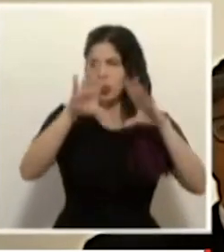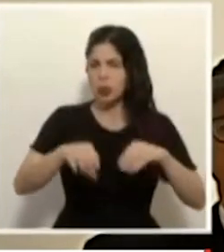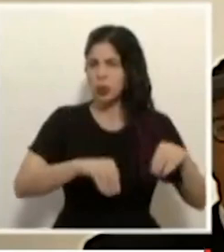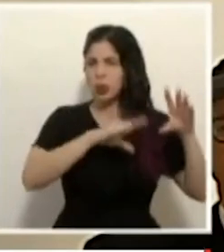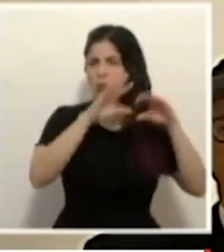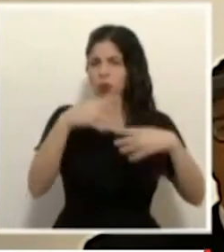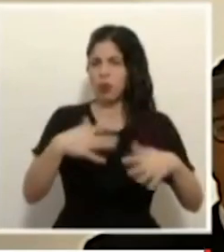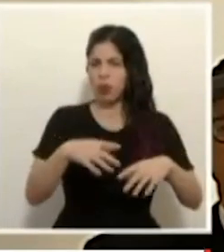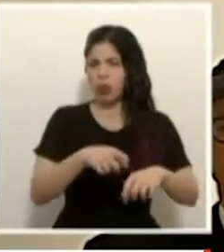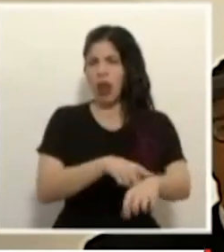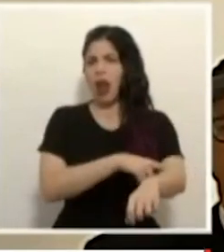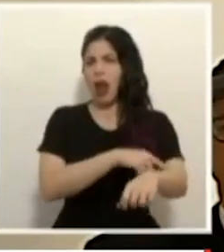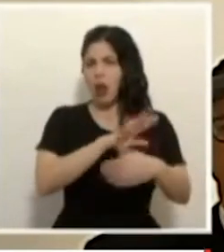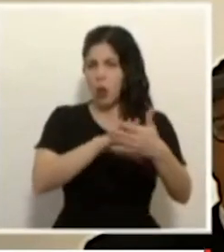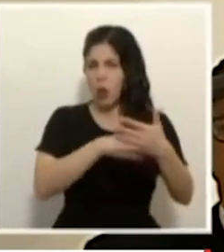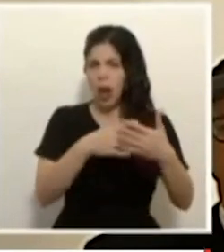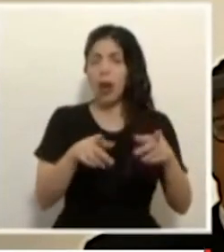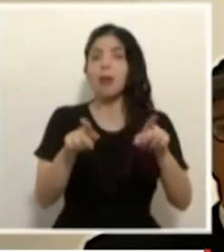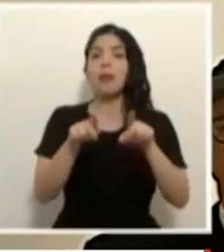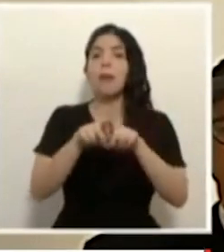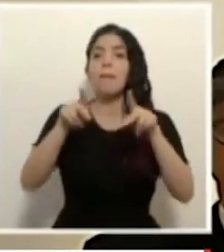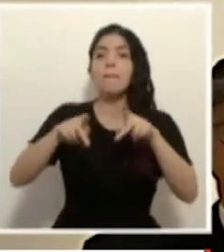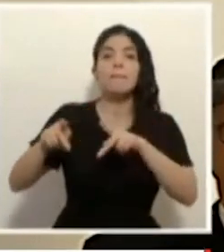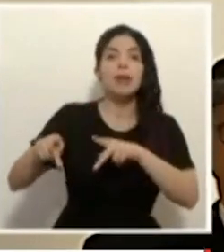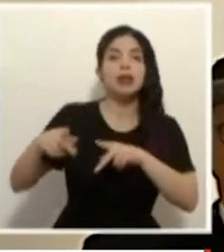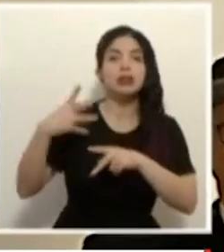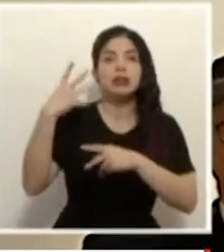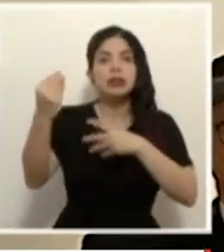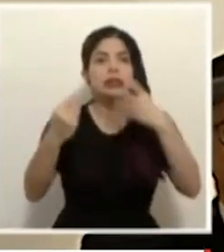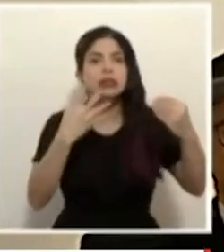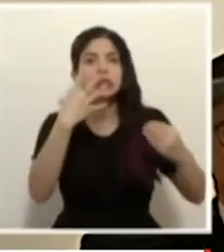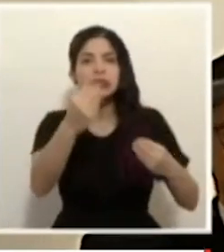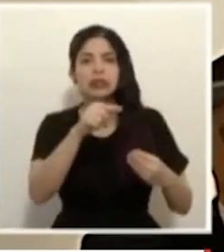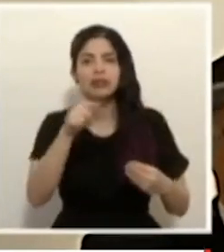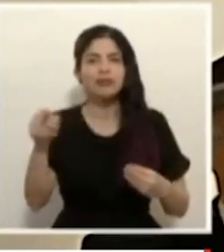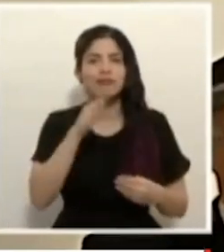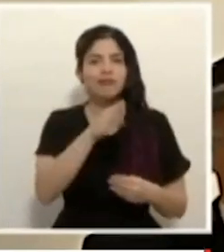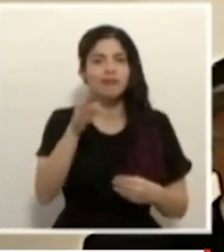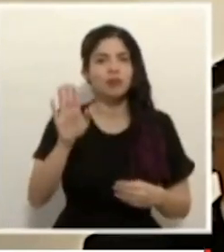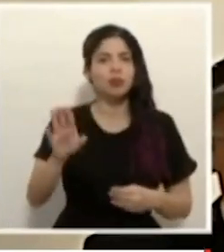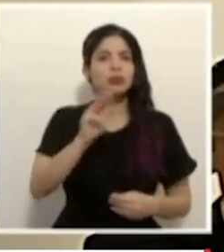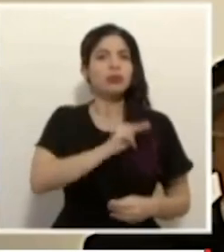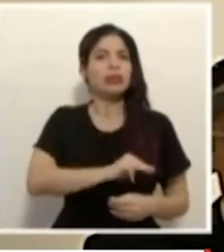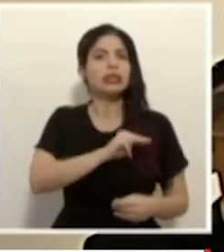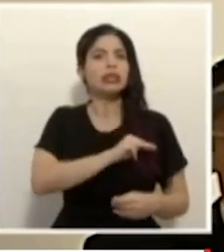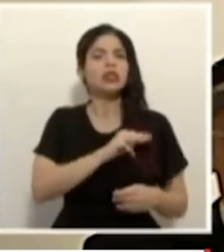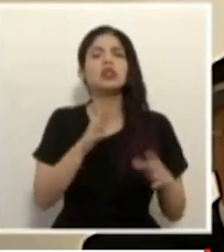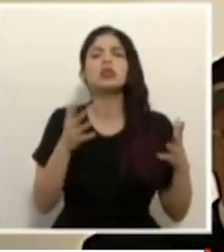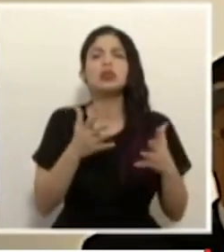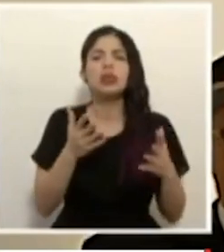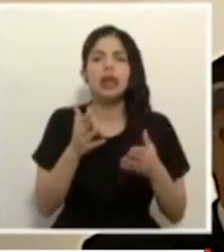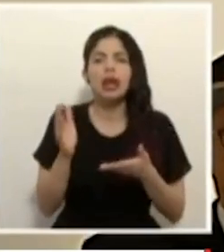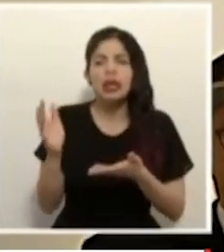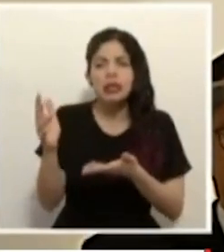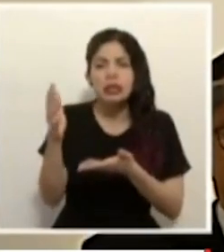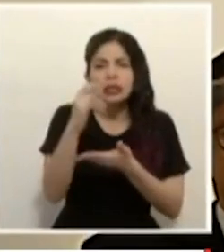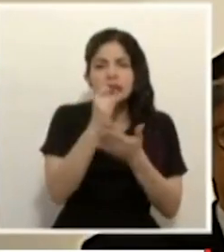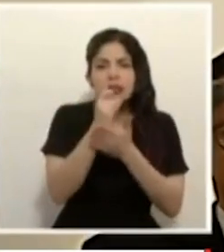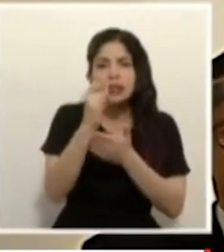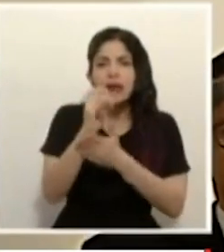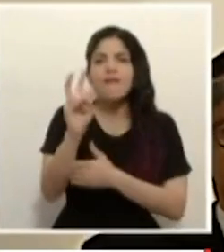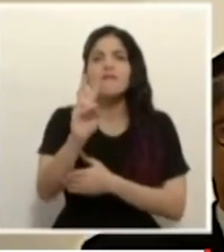también al personal que está en campo en esa misión que se les dio para recobrar la trazabilidad